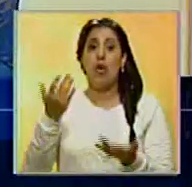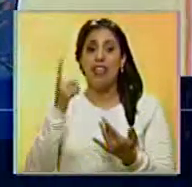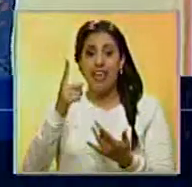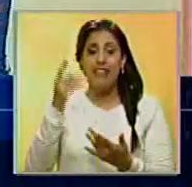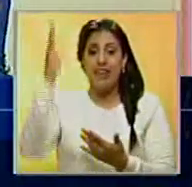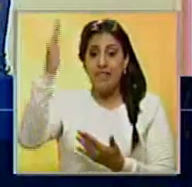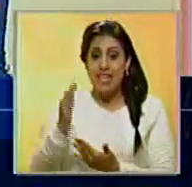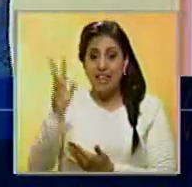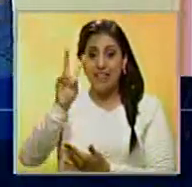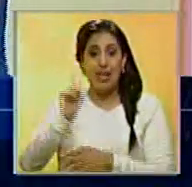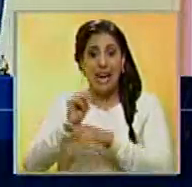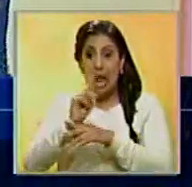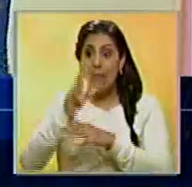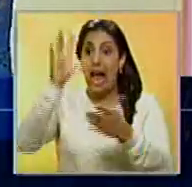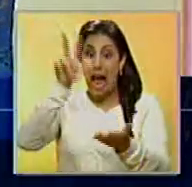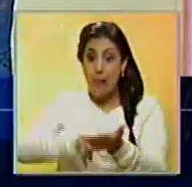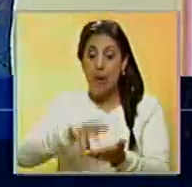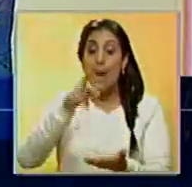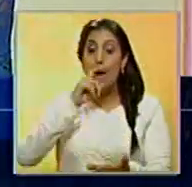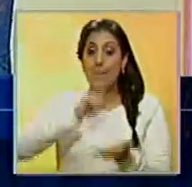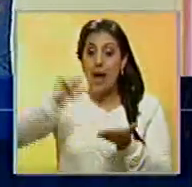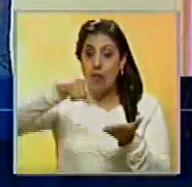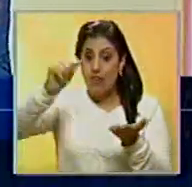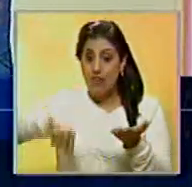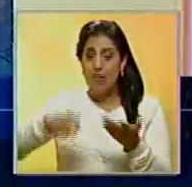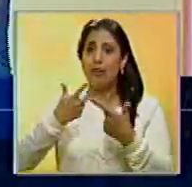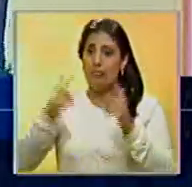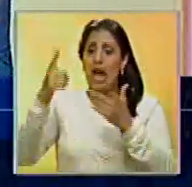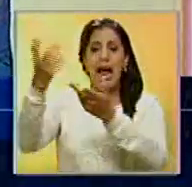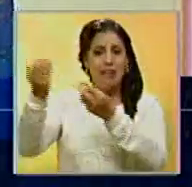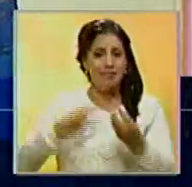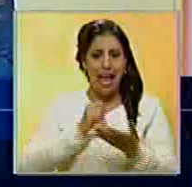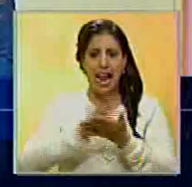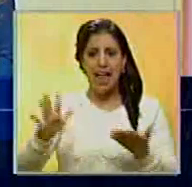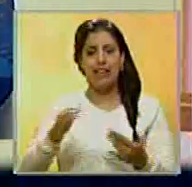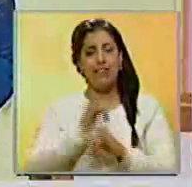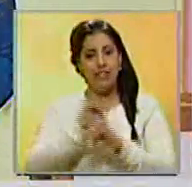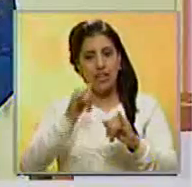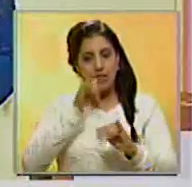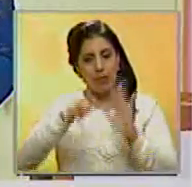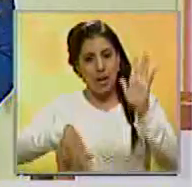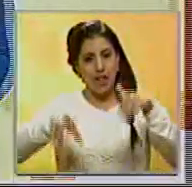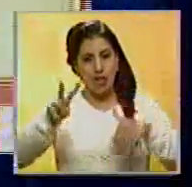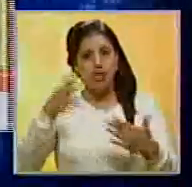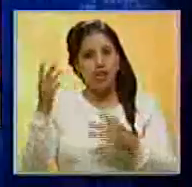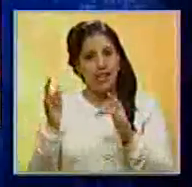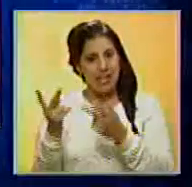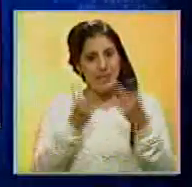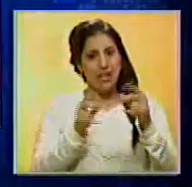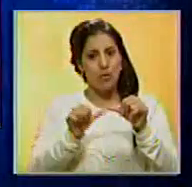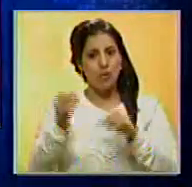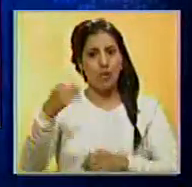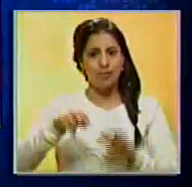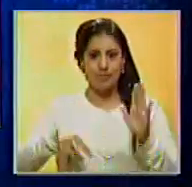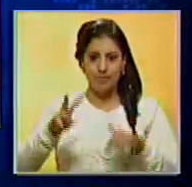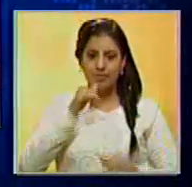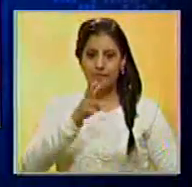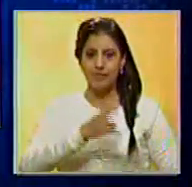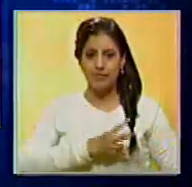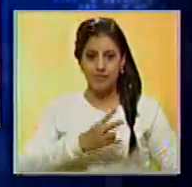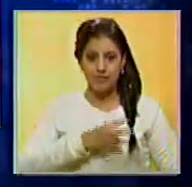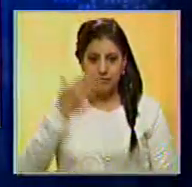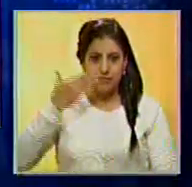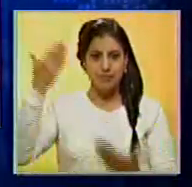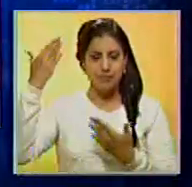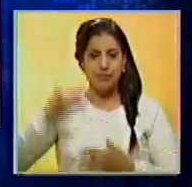llegar a Venezuela tan pronto se canalicen los caminos regulares. Es la información que tenemos desde acá. Con esto les invitamos a que continúen con más de la emisión